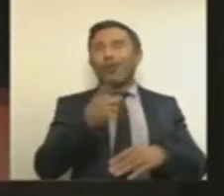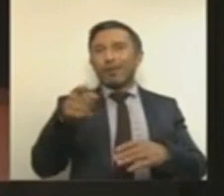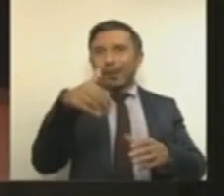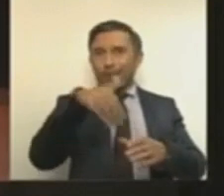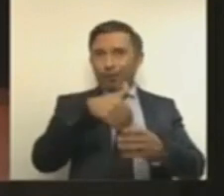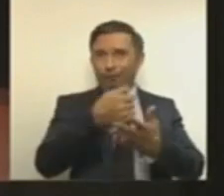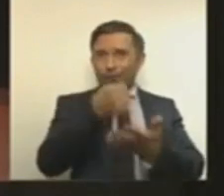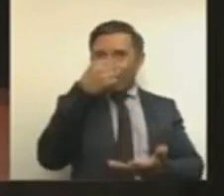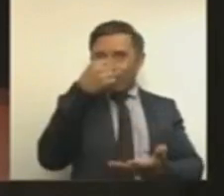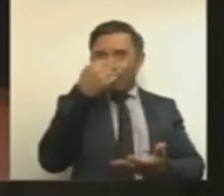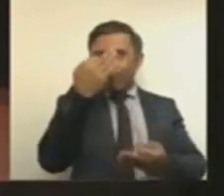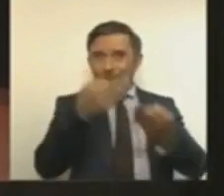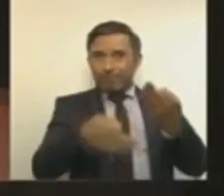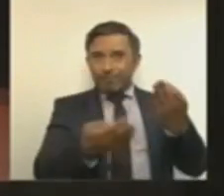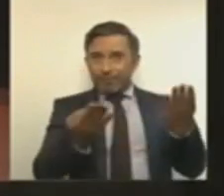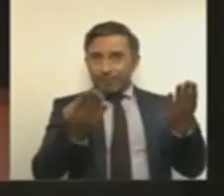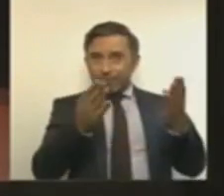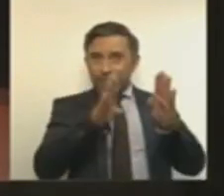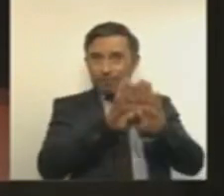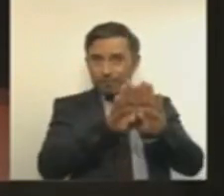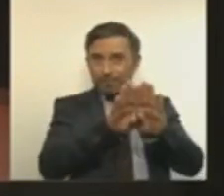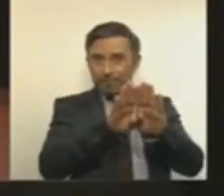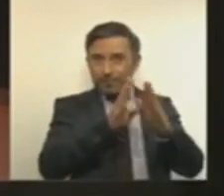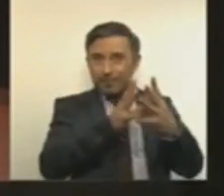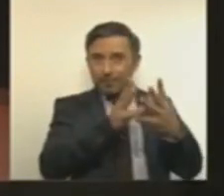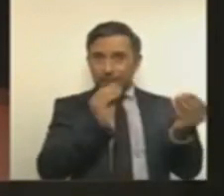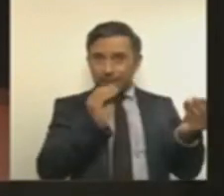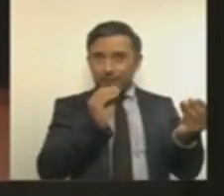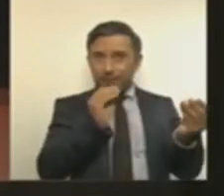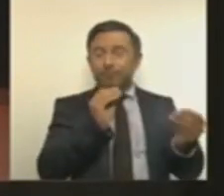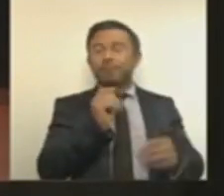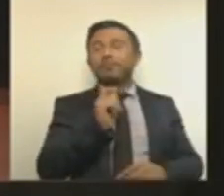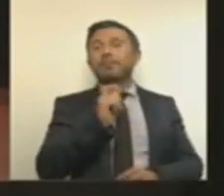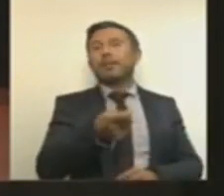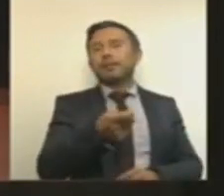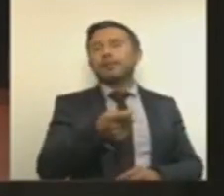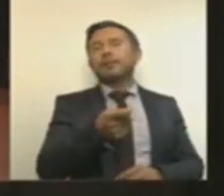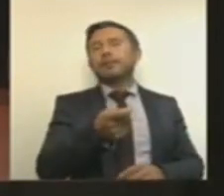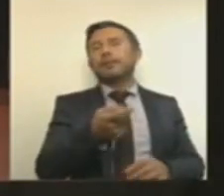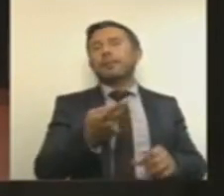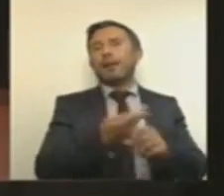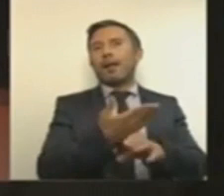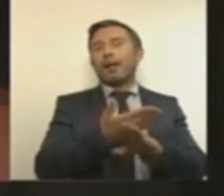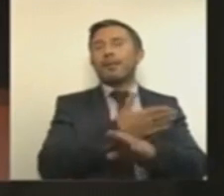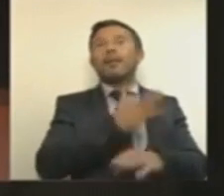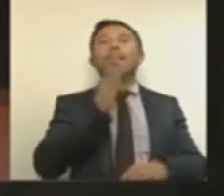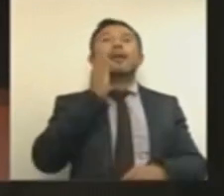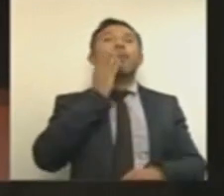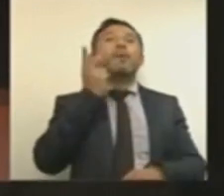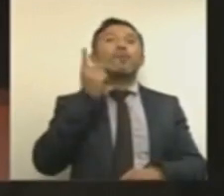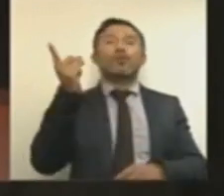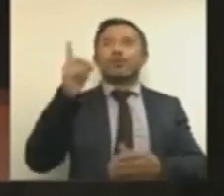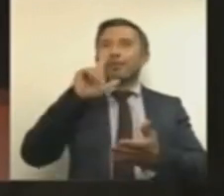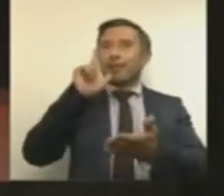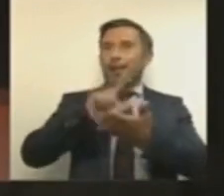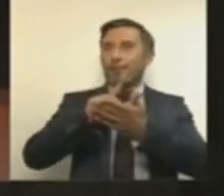parecería que algunas reformas aprobadas en la Cámara de Diputados